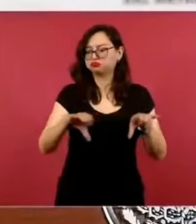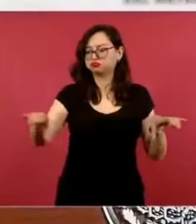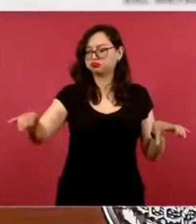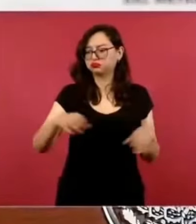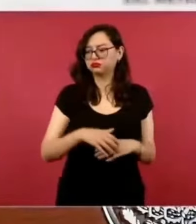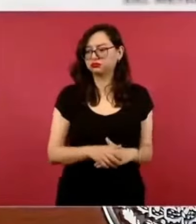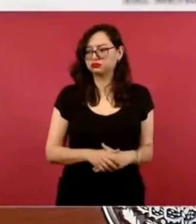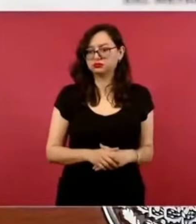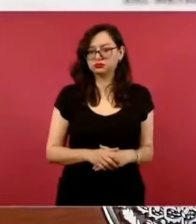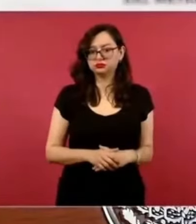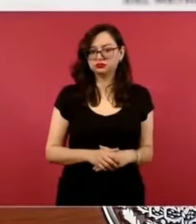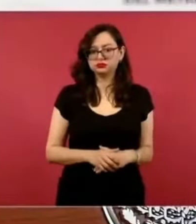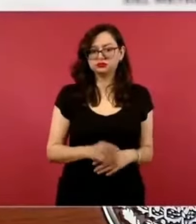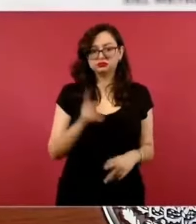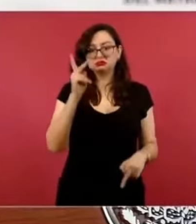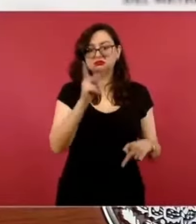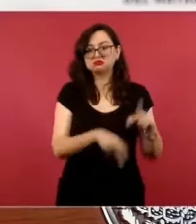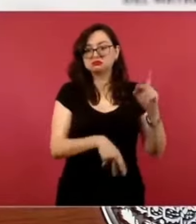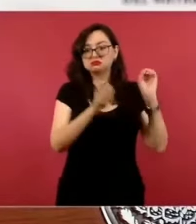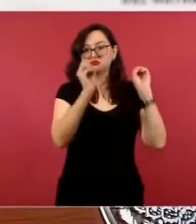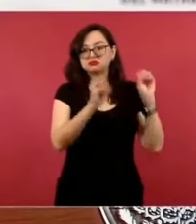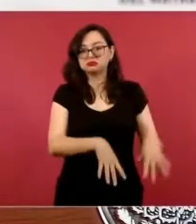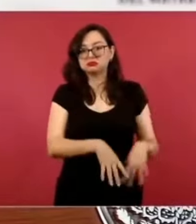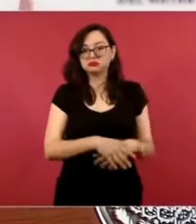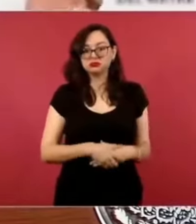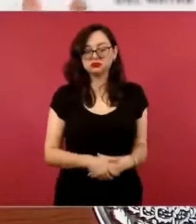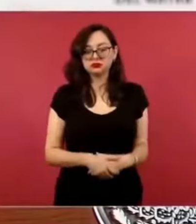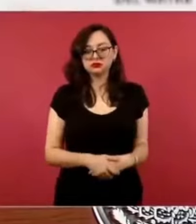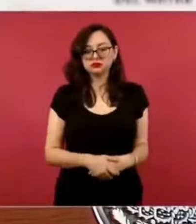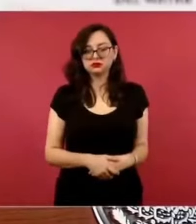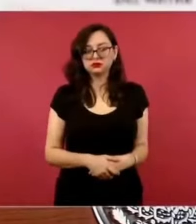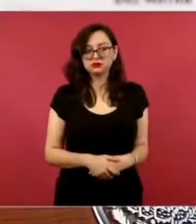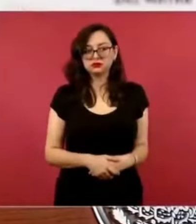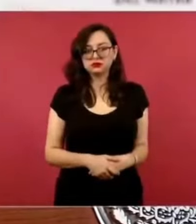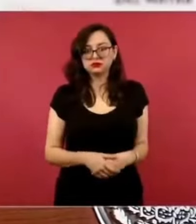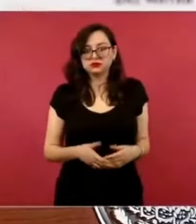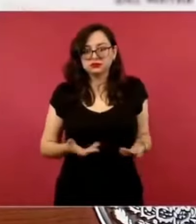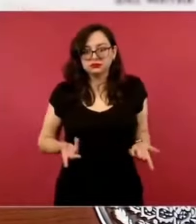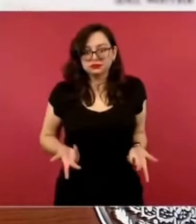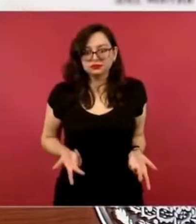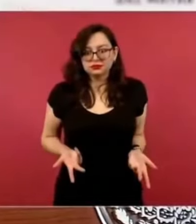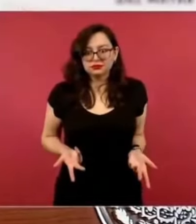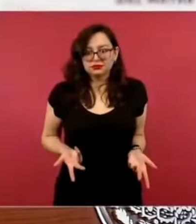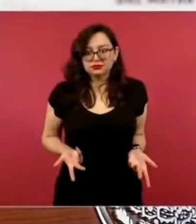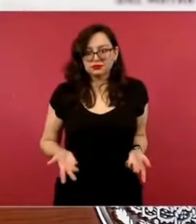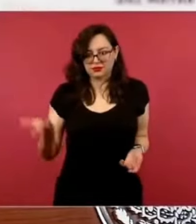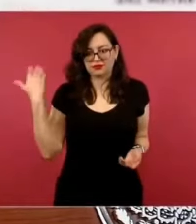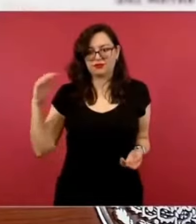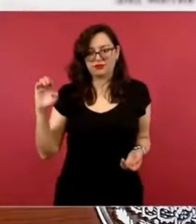Nosotros continuamos porque son de esas decisiones, igual en Zapotillo, igual en Santa María.